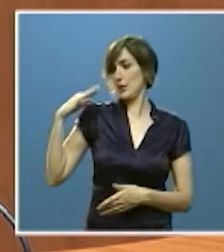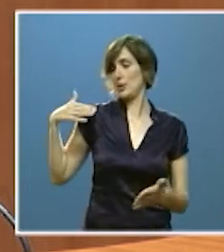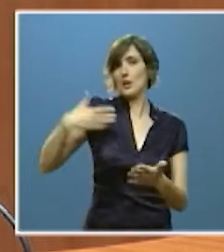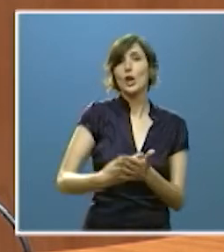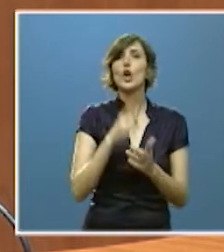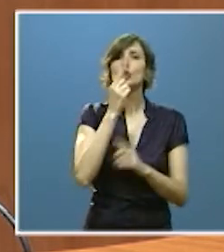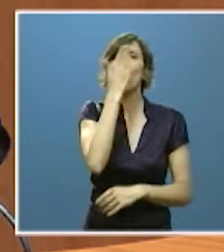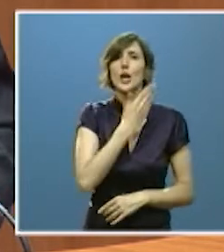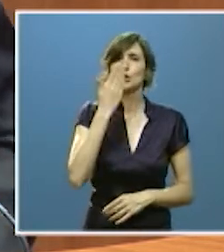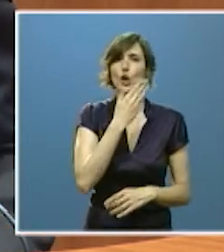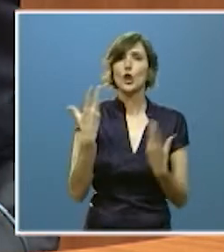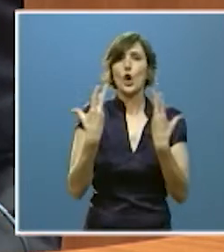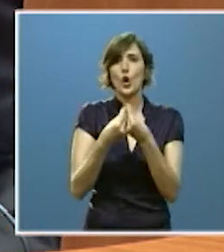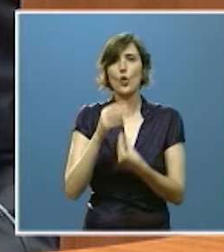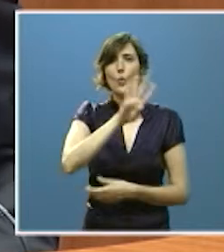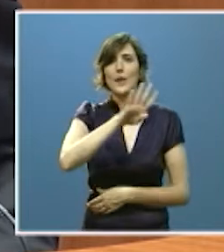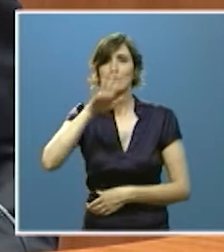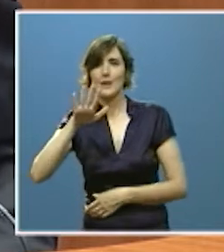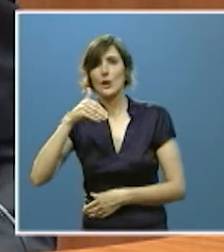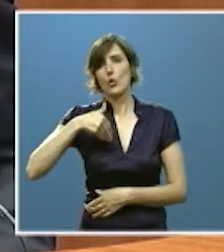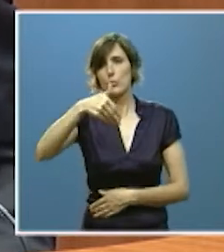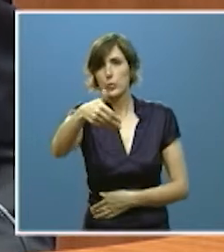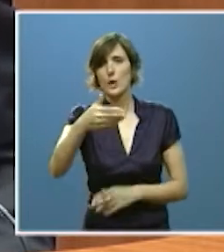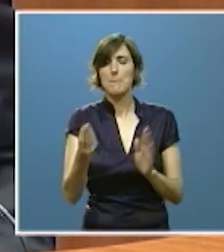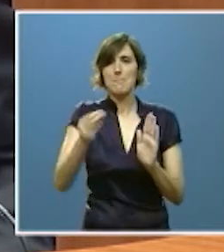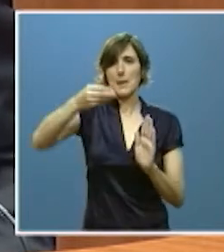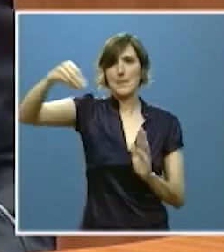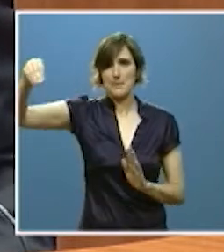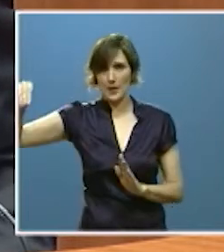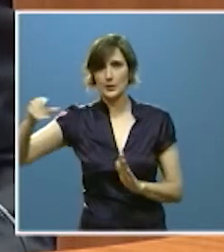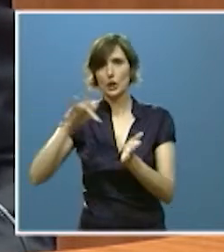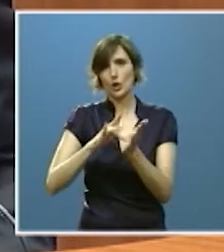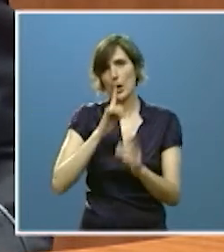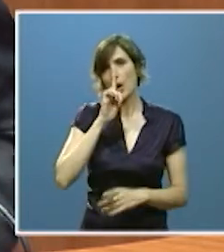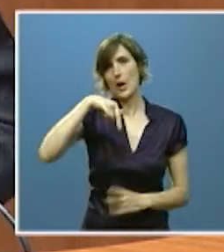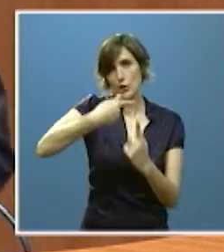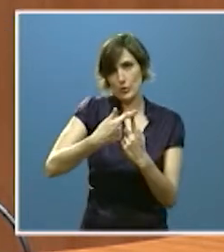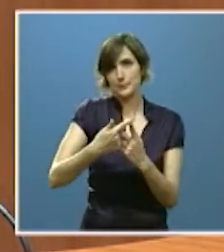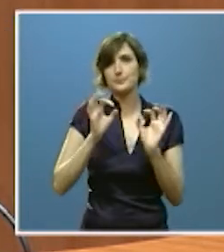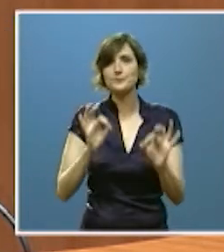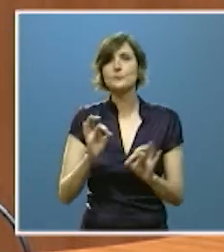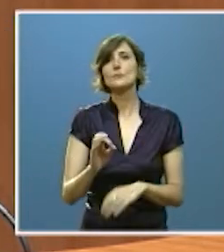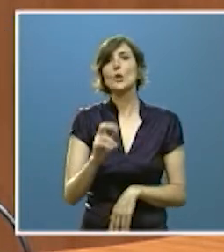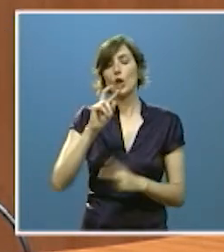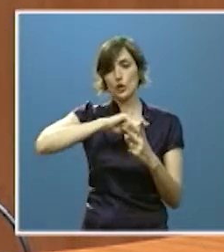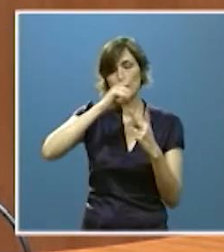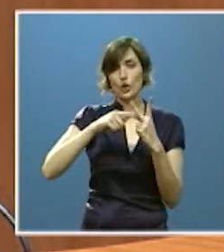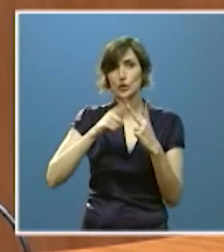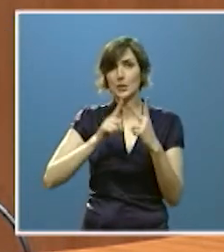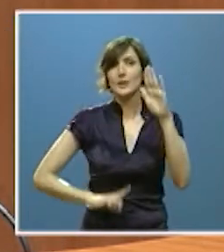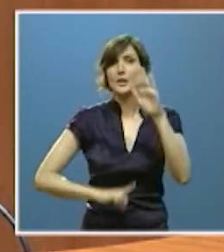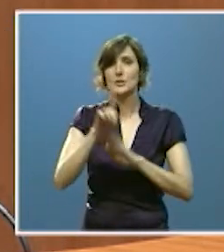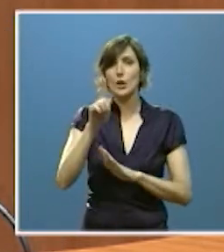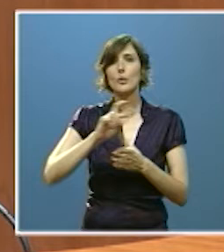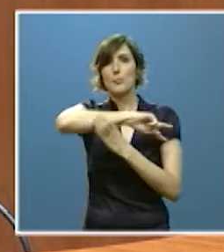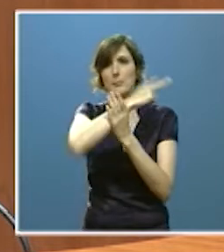escolar con otros 45 más previstos en lo que queda de legislatura dos el desarrollo del nuevo modelo